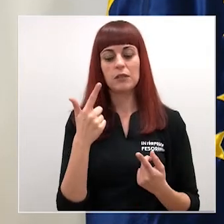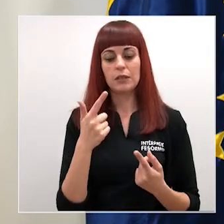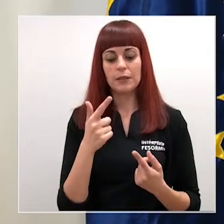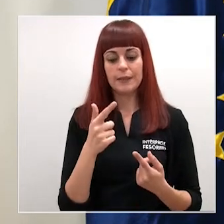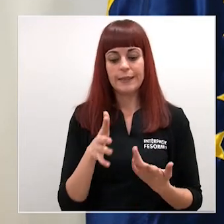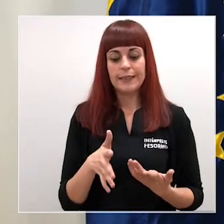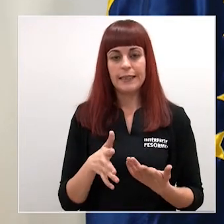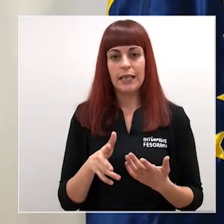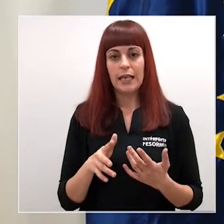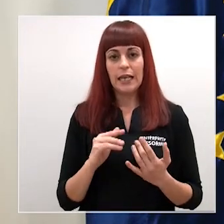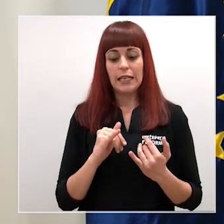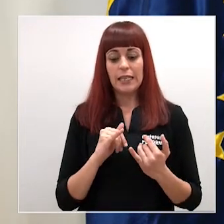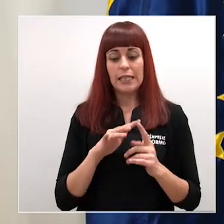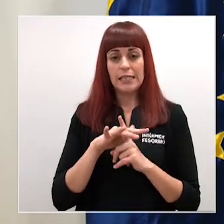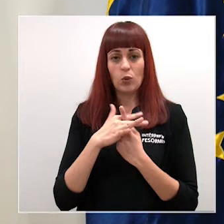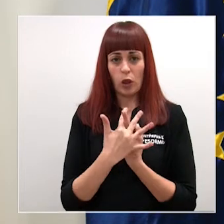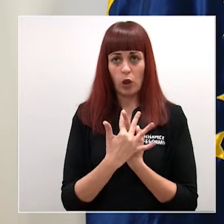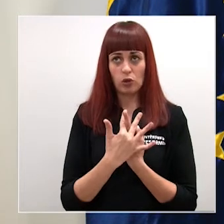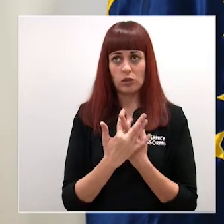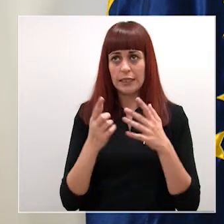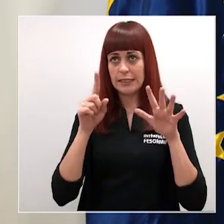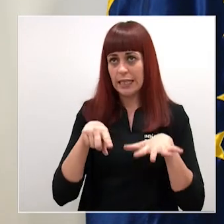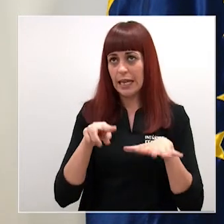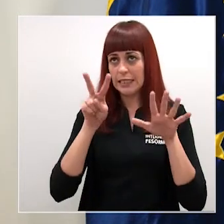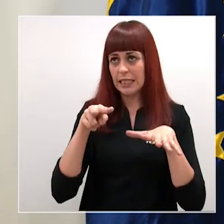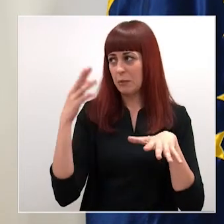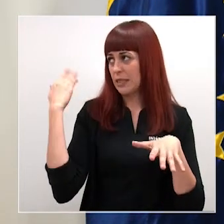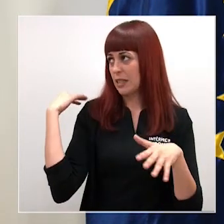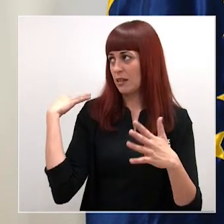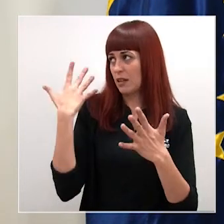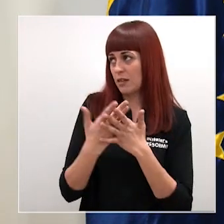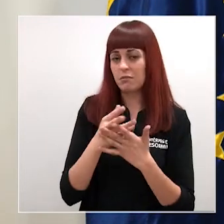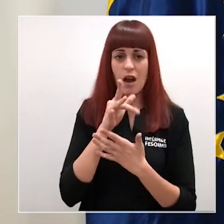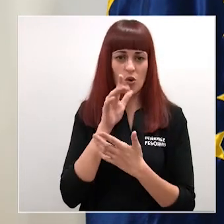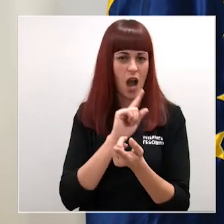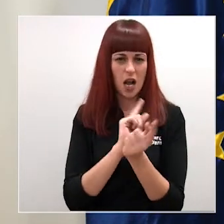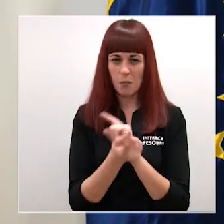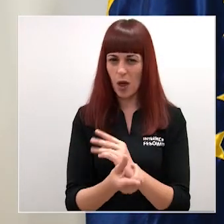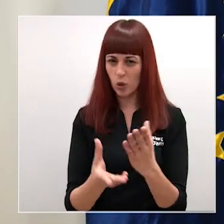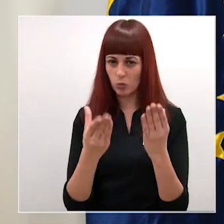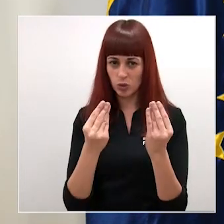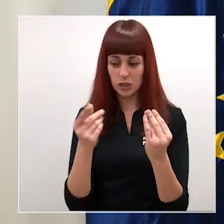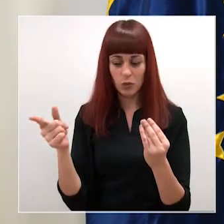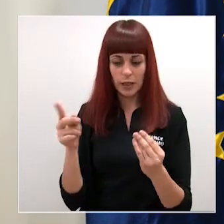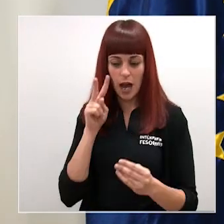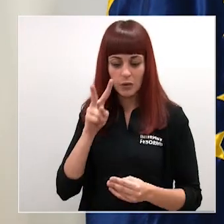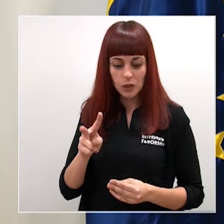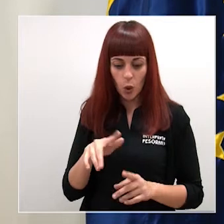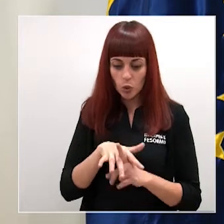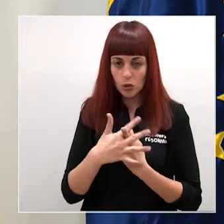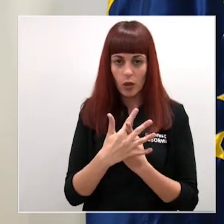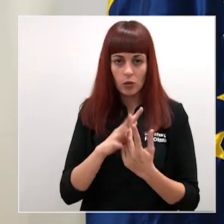empezamos esta andadura hace 7-8 meses ha cambiado considerablemente entonces ante un cambio tan radical de escenario